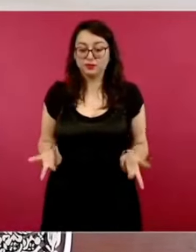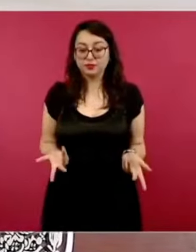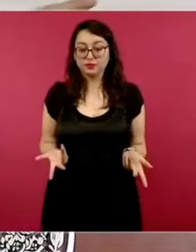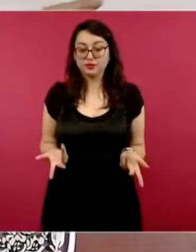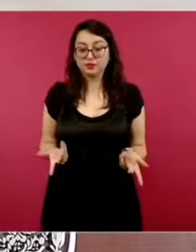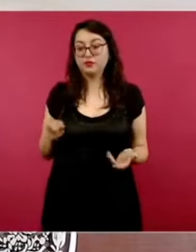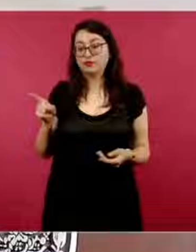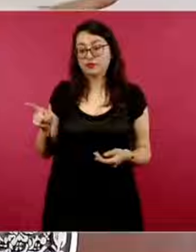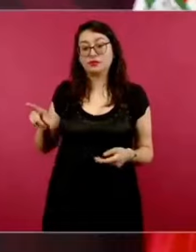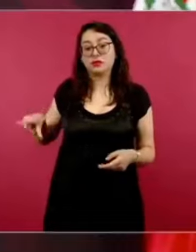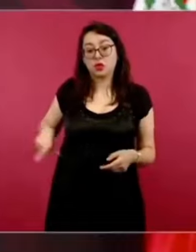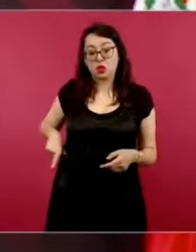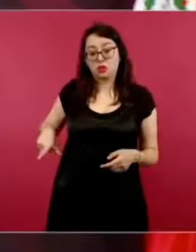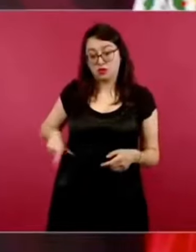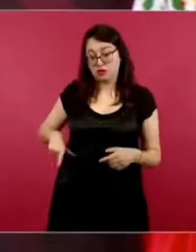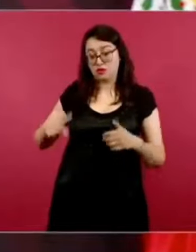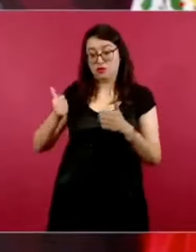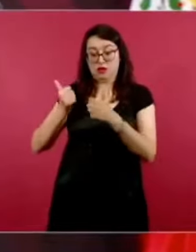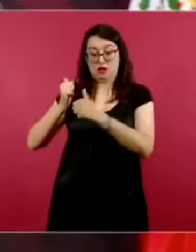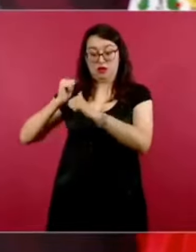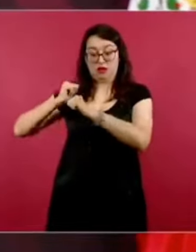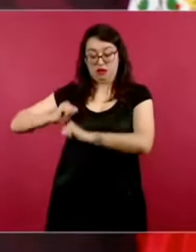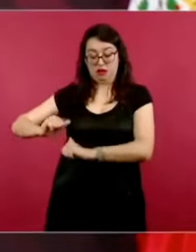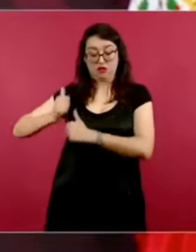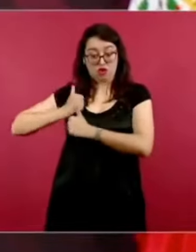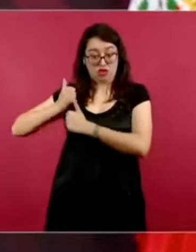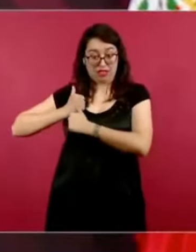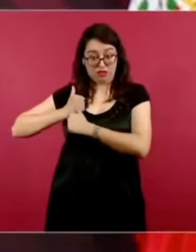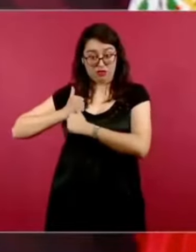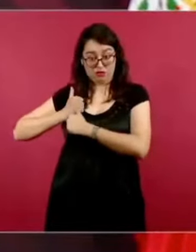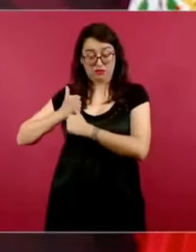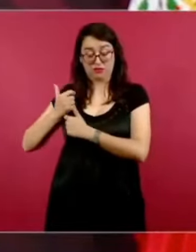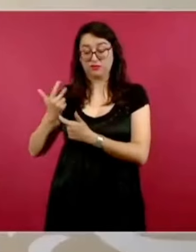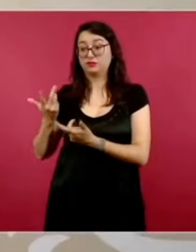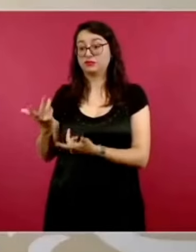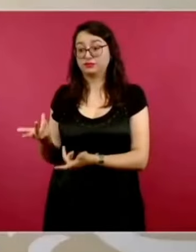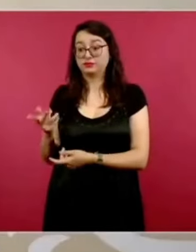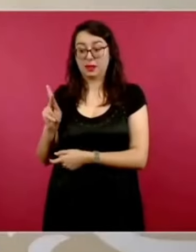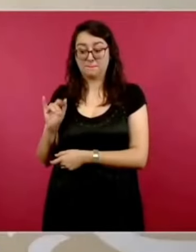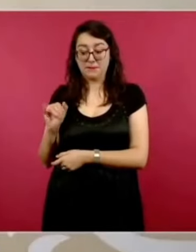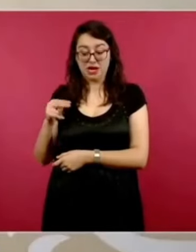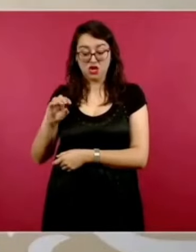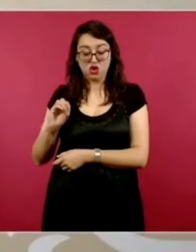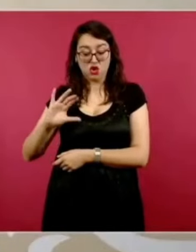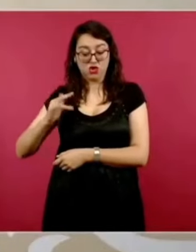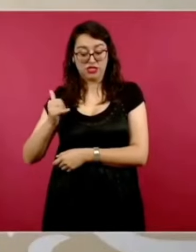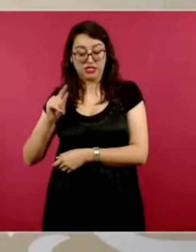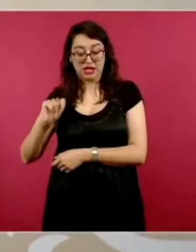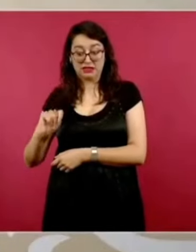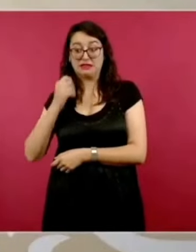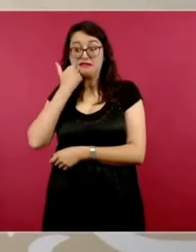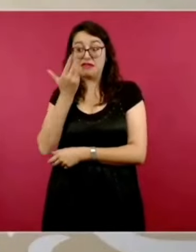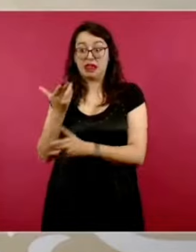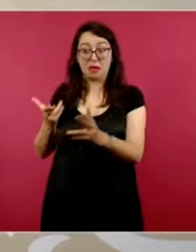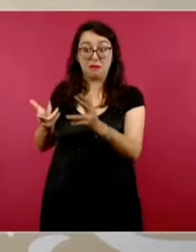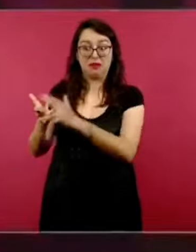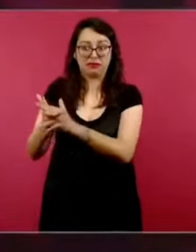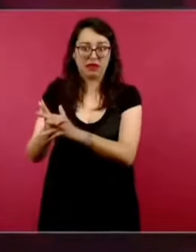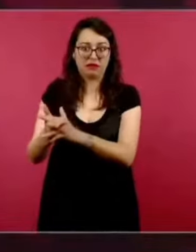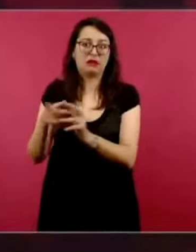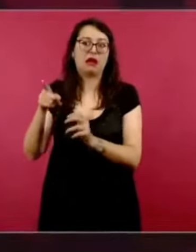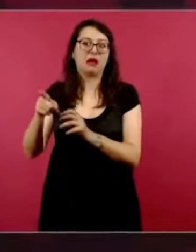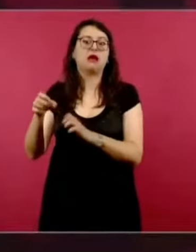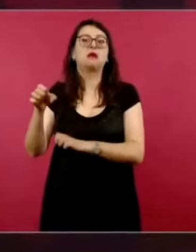asesinar los militares cuando el golpe encabezado por Pinochet. Pero en la embajada también